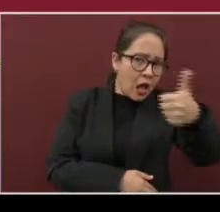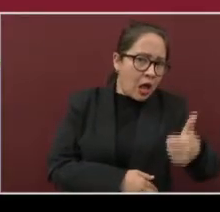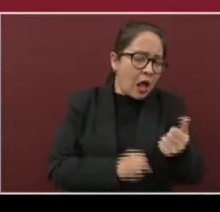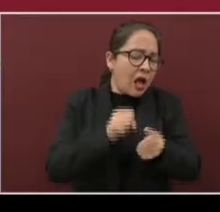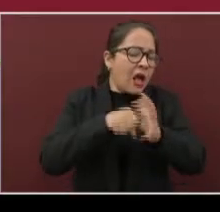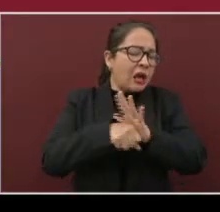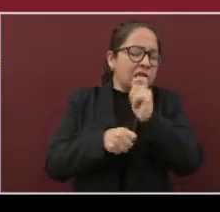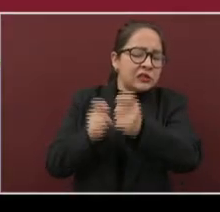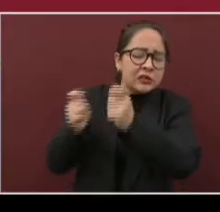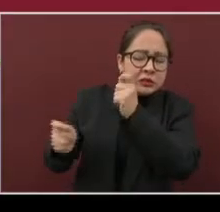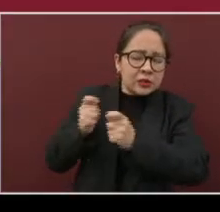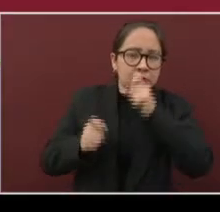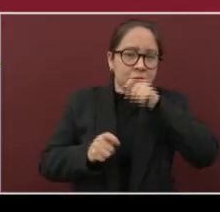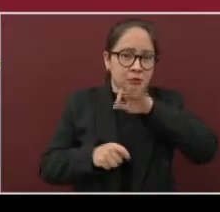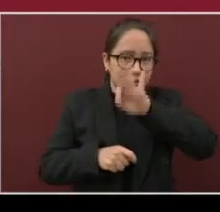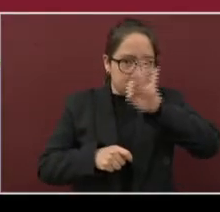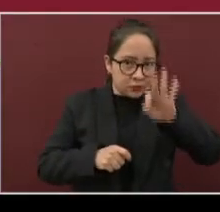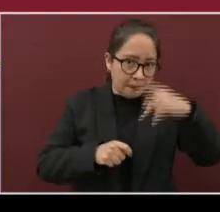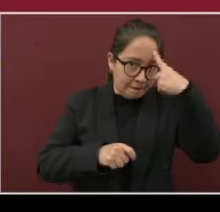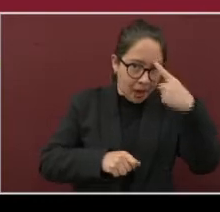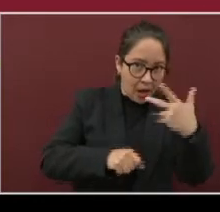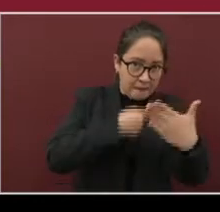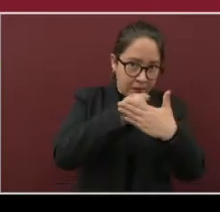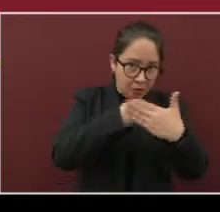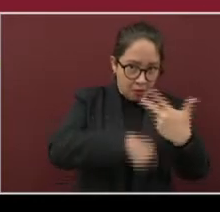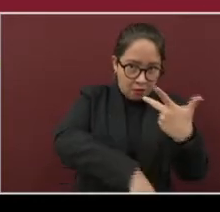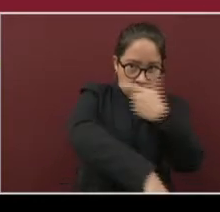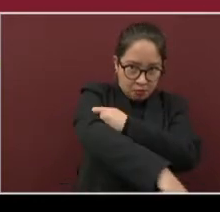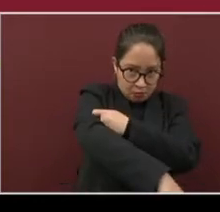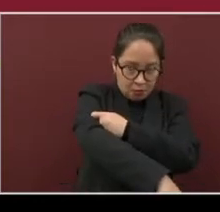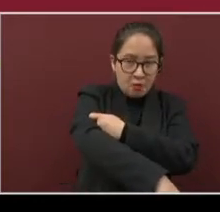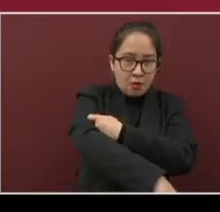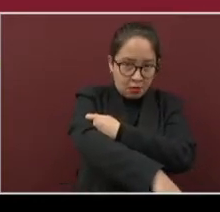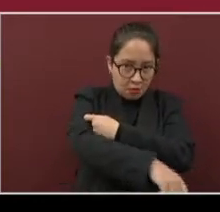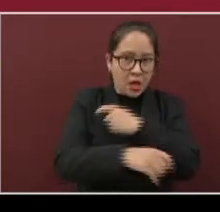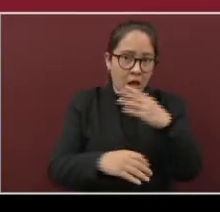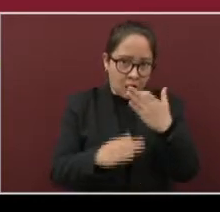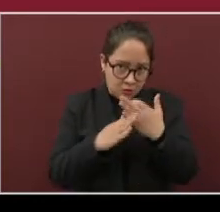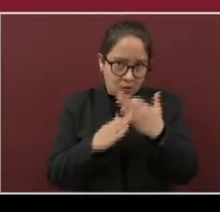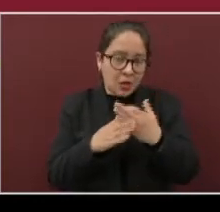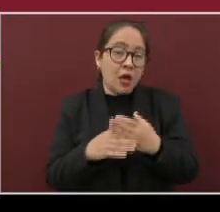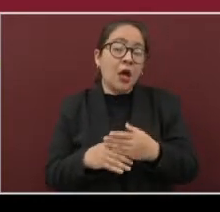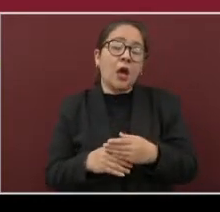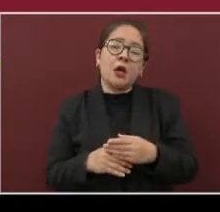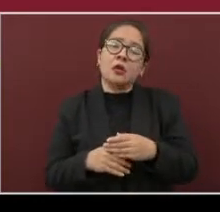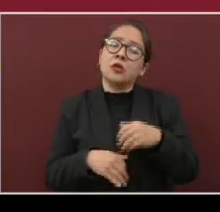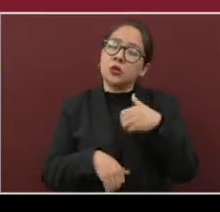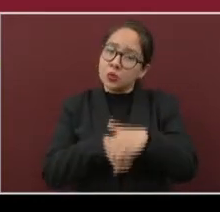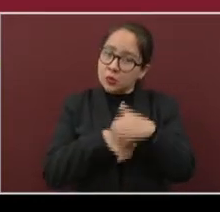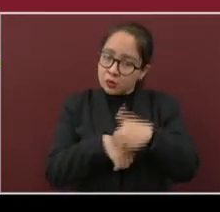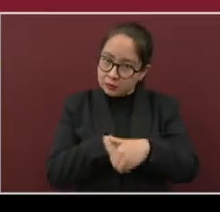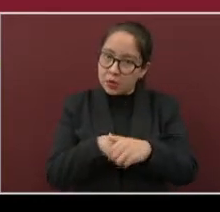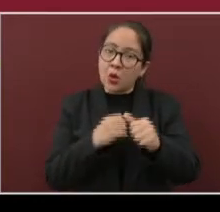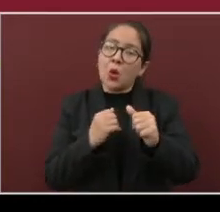las convocatorias de vacunación vigentes. Y de nuevo les menciono el 800